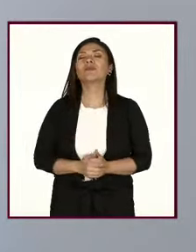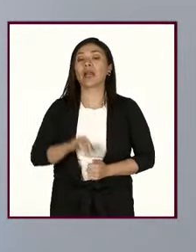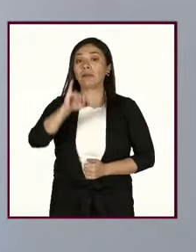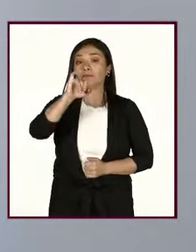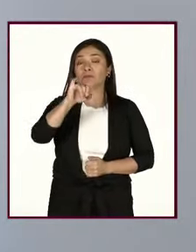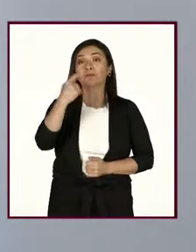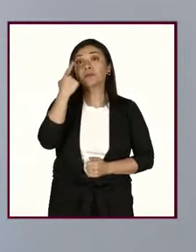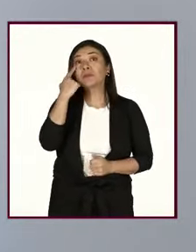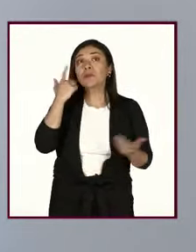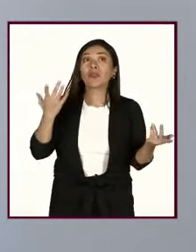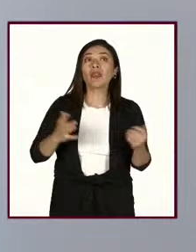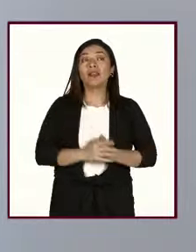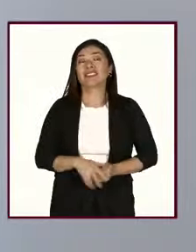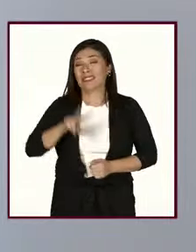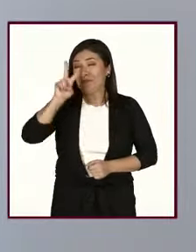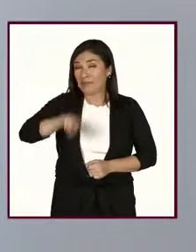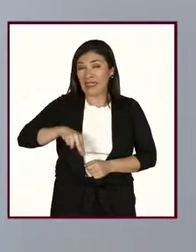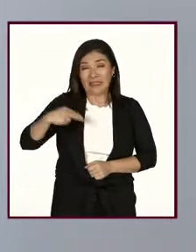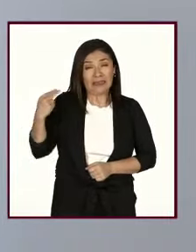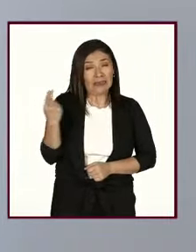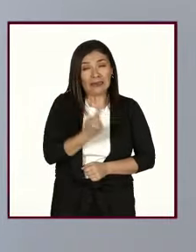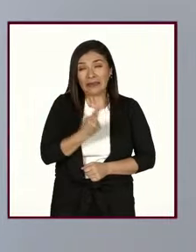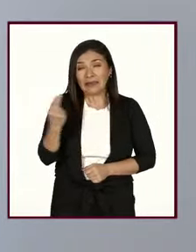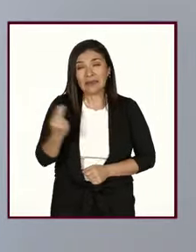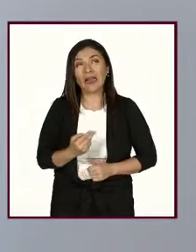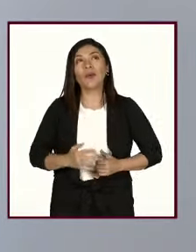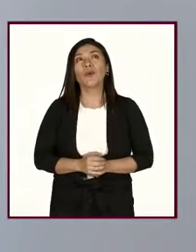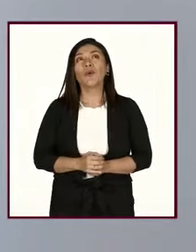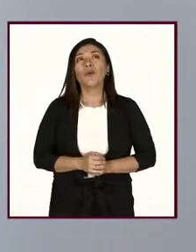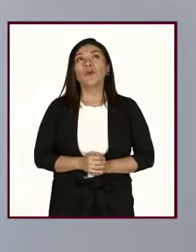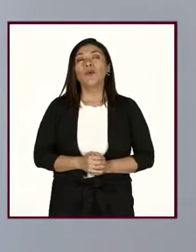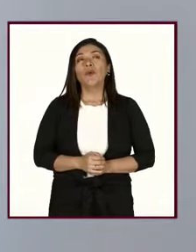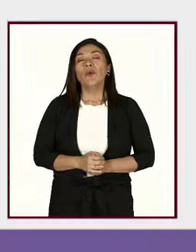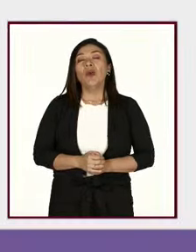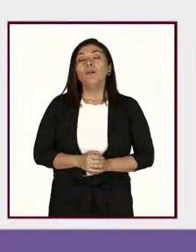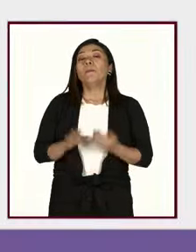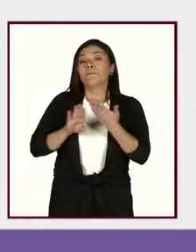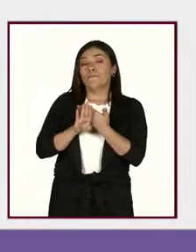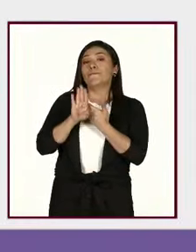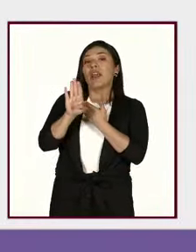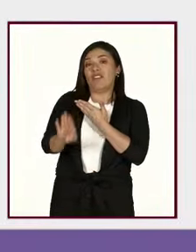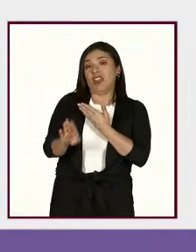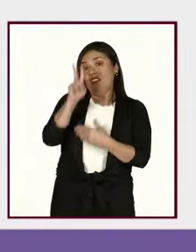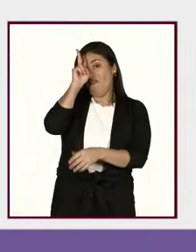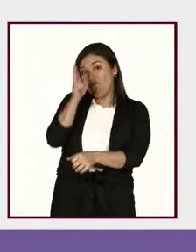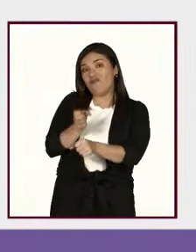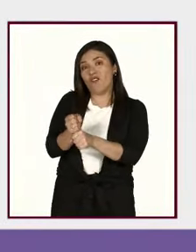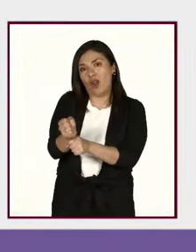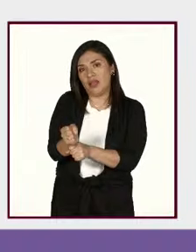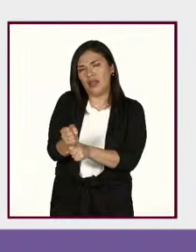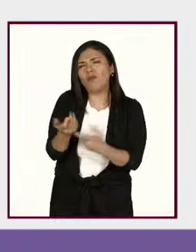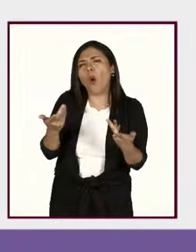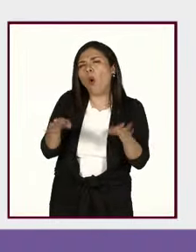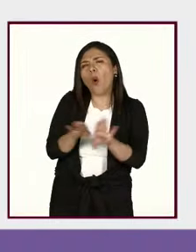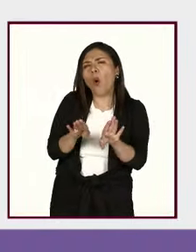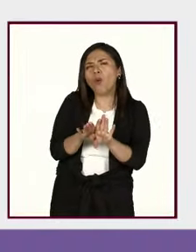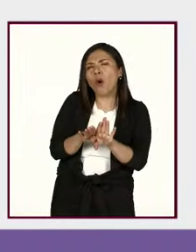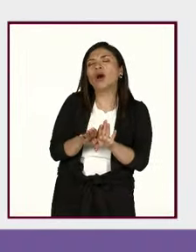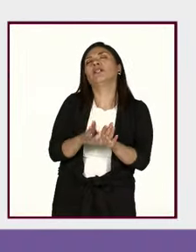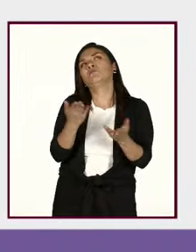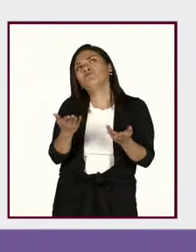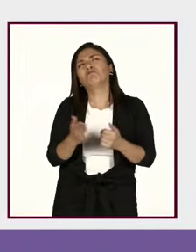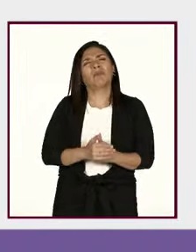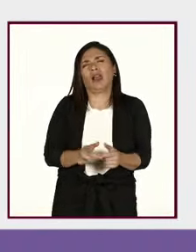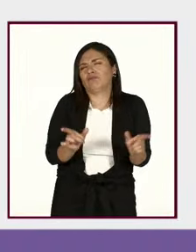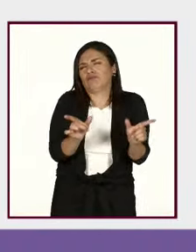Julieta es necesario como decía prevenir las violencias y qué podemos hacer cosas